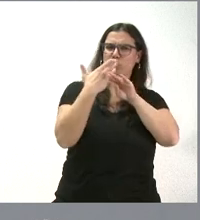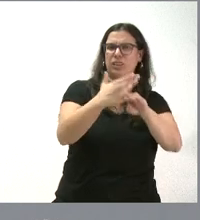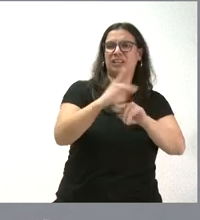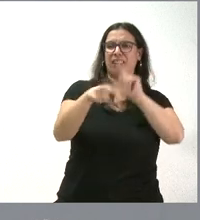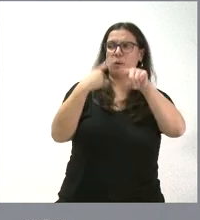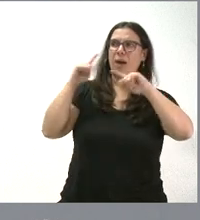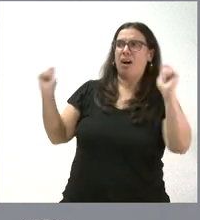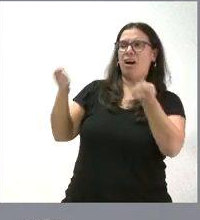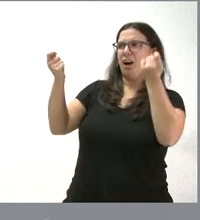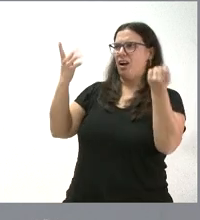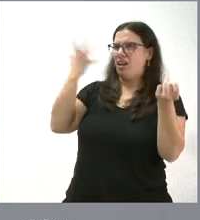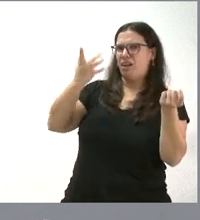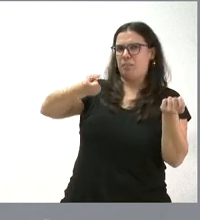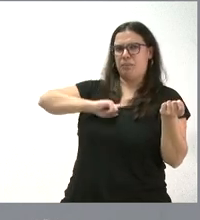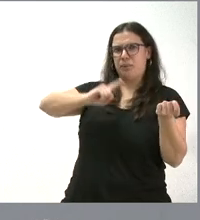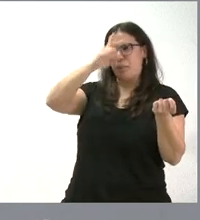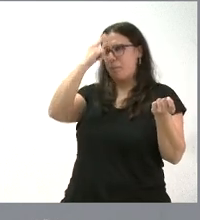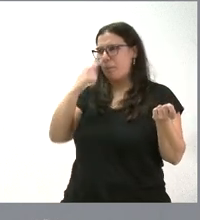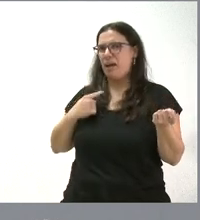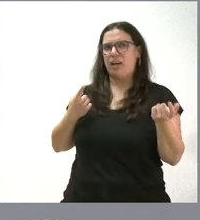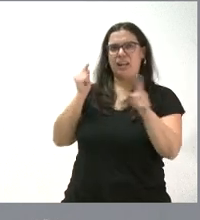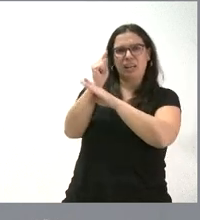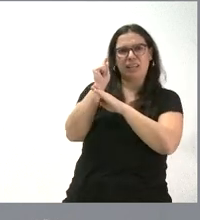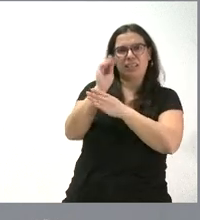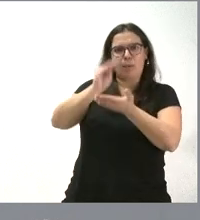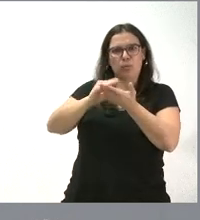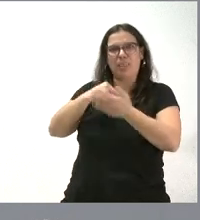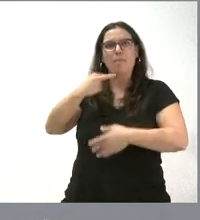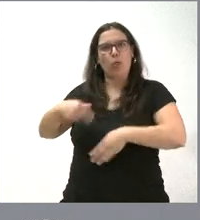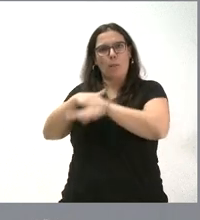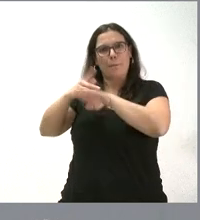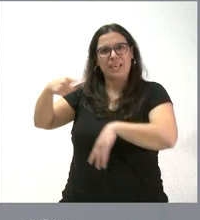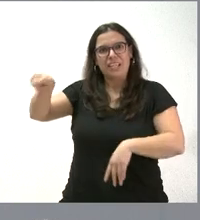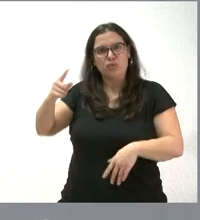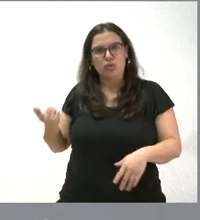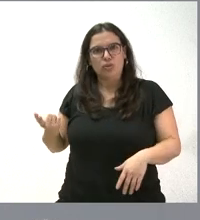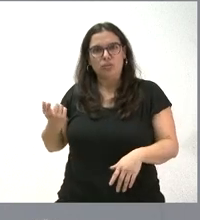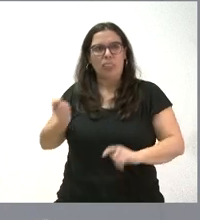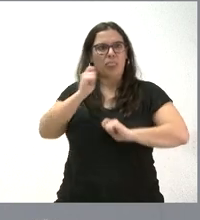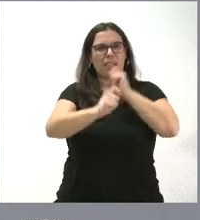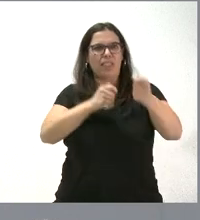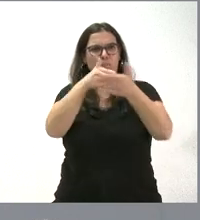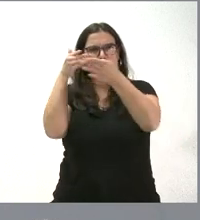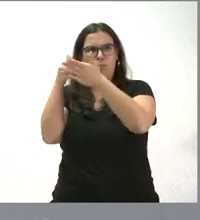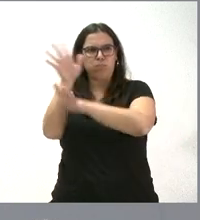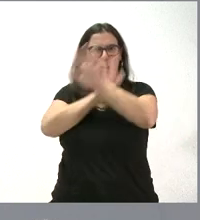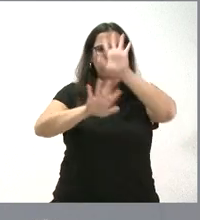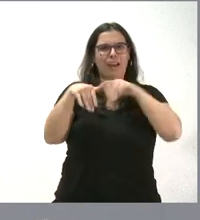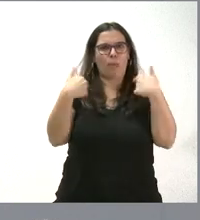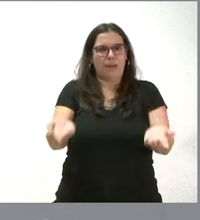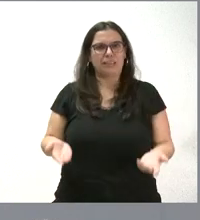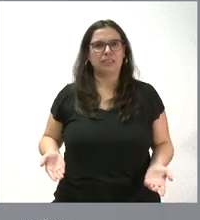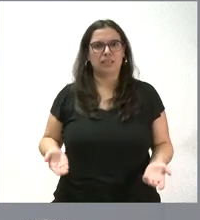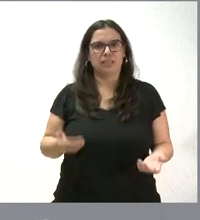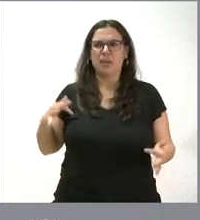y vean comentarios y vean críticas, a veces, por parte de ministros que lo que hacen es complicarles aún más la situación por la que vienen atravesando.